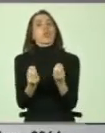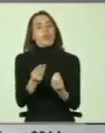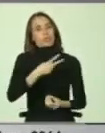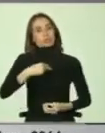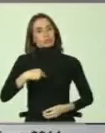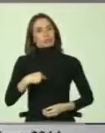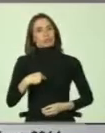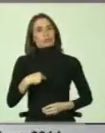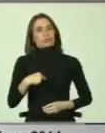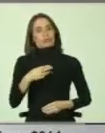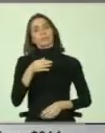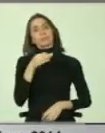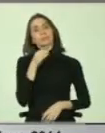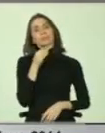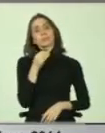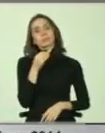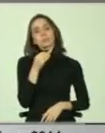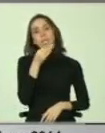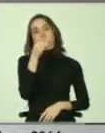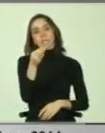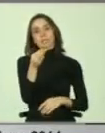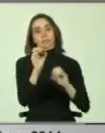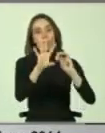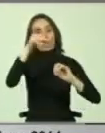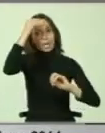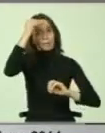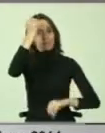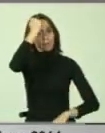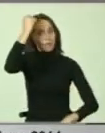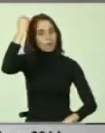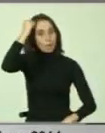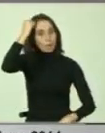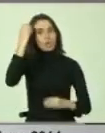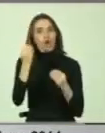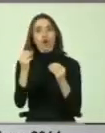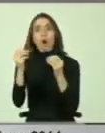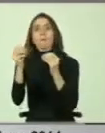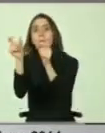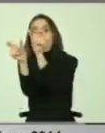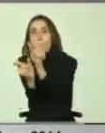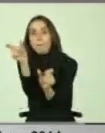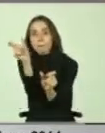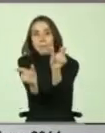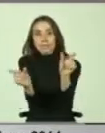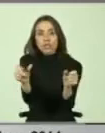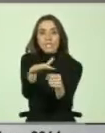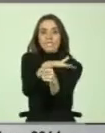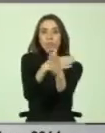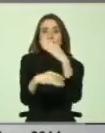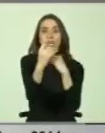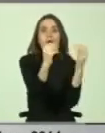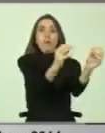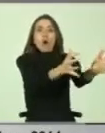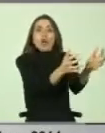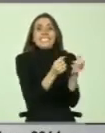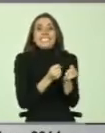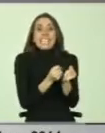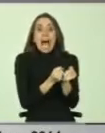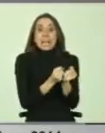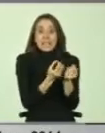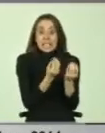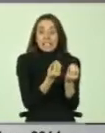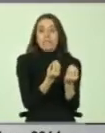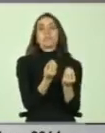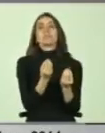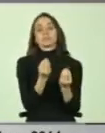planteando capacitar a nuestros bomberos en rescate de personas en situación de discapacidad, dice relación